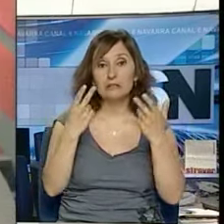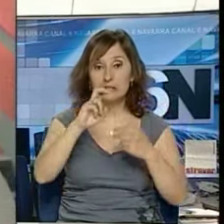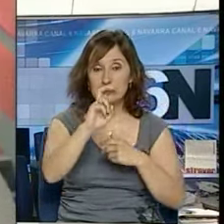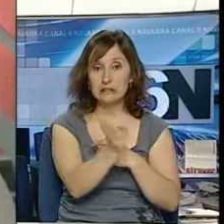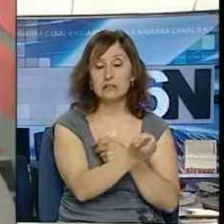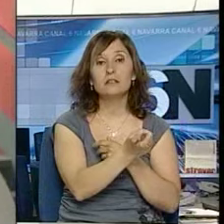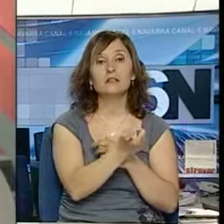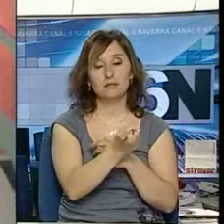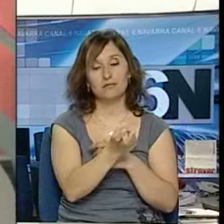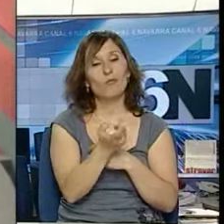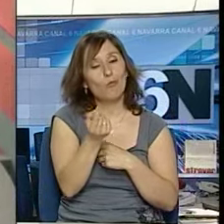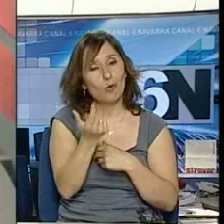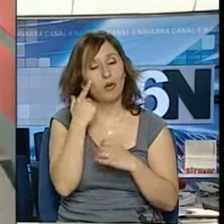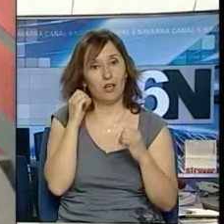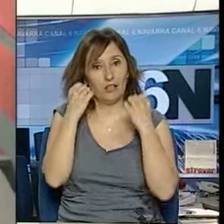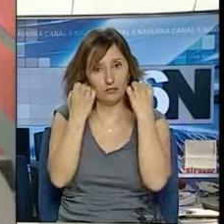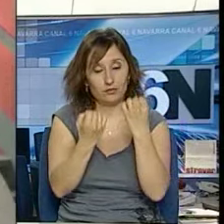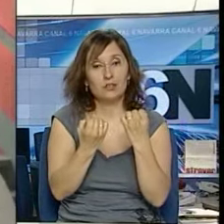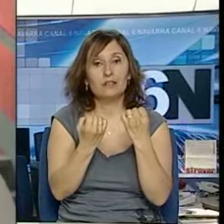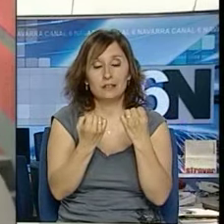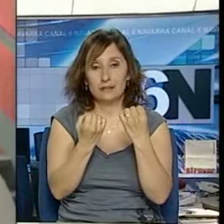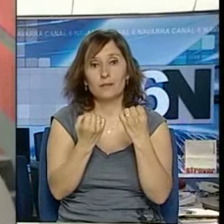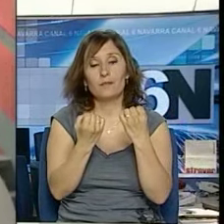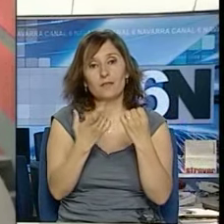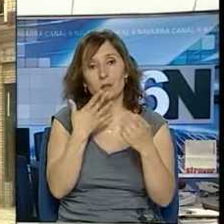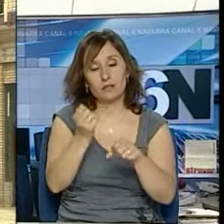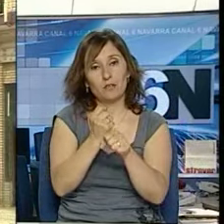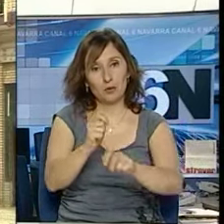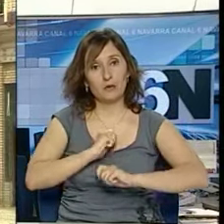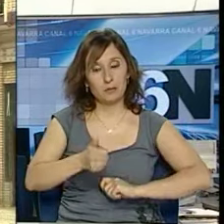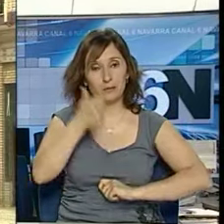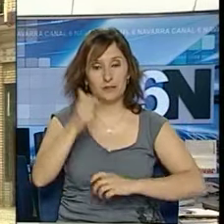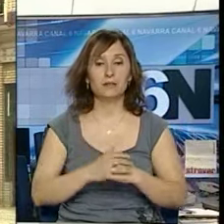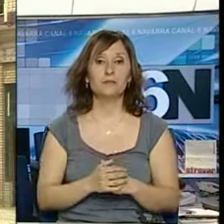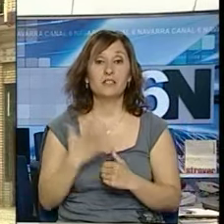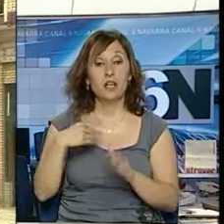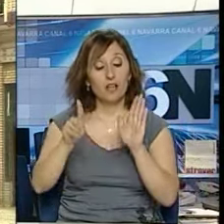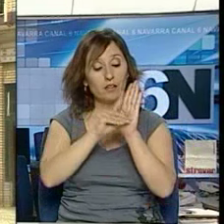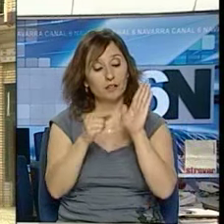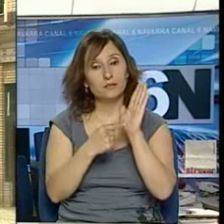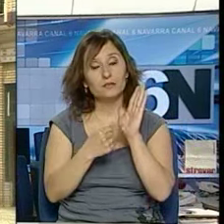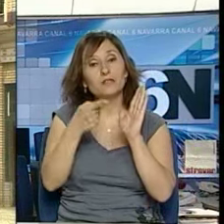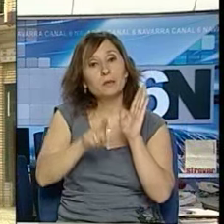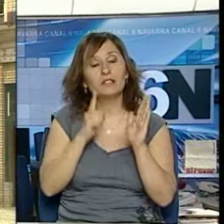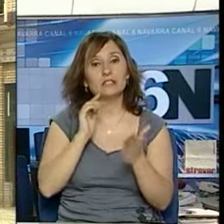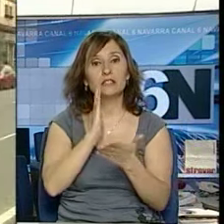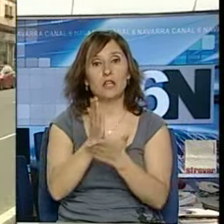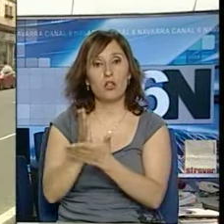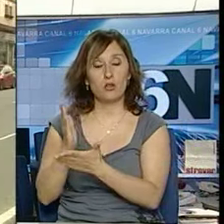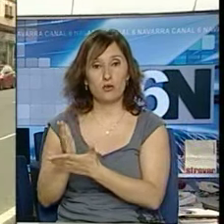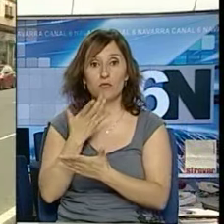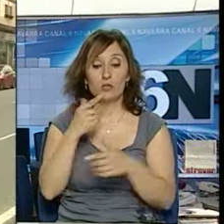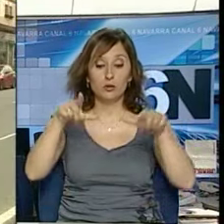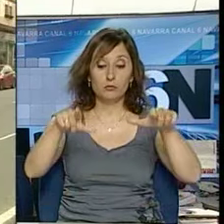hagan también un piquito para poder darnos más trabajo. El decreto prevé además un régimen de sanciones para los promotores de